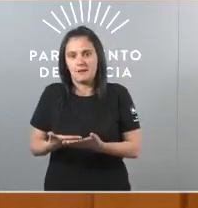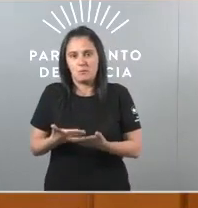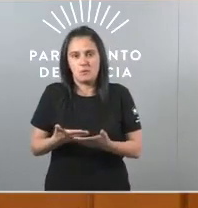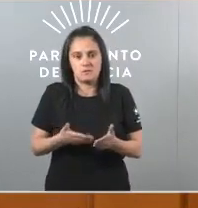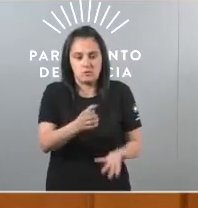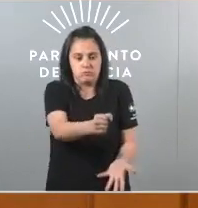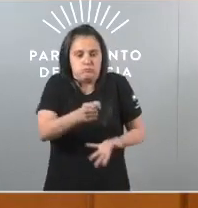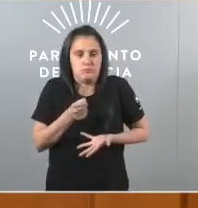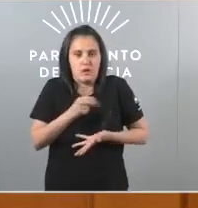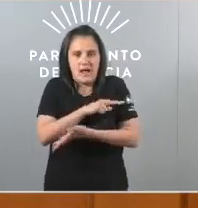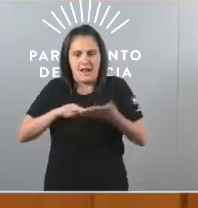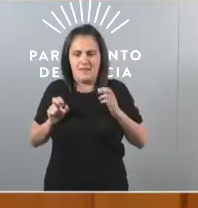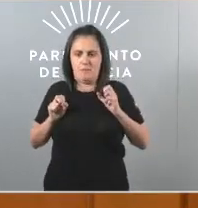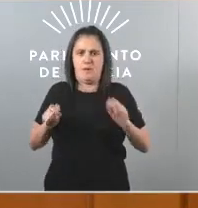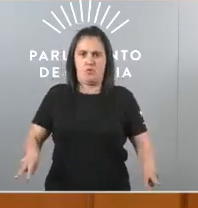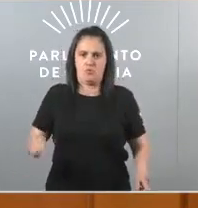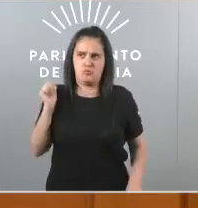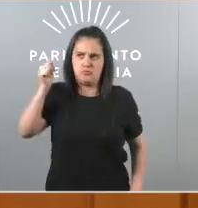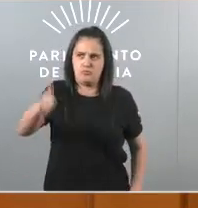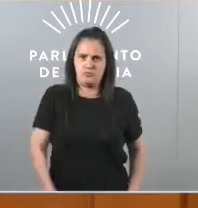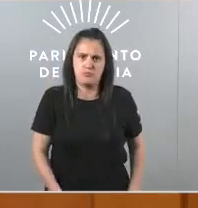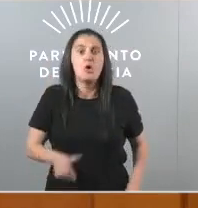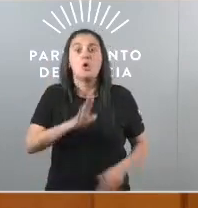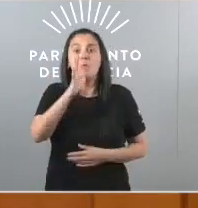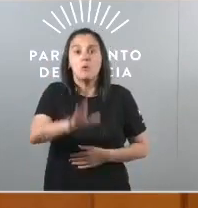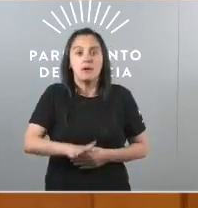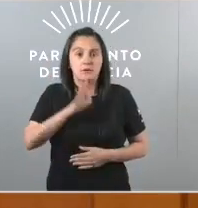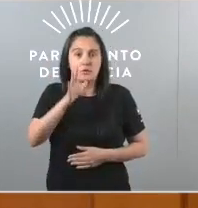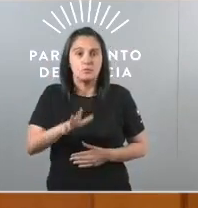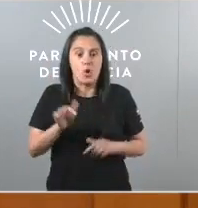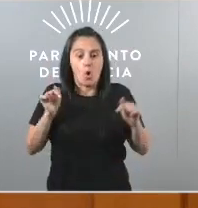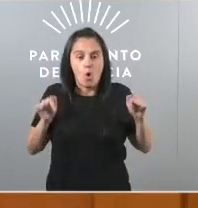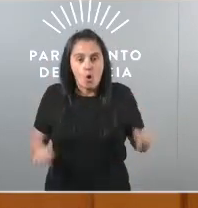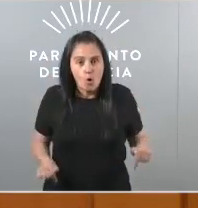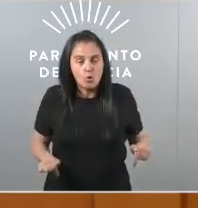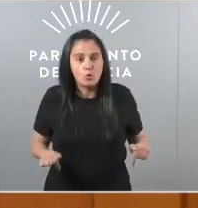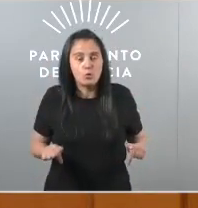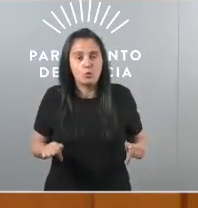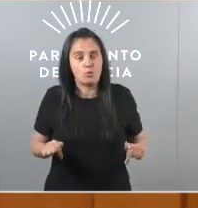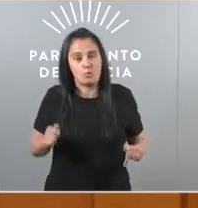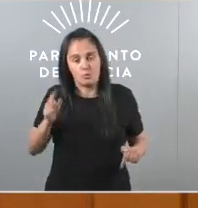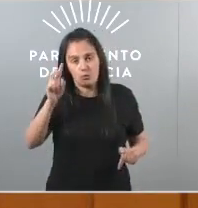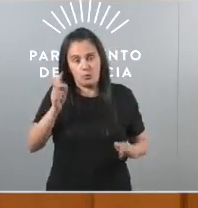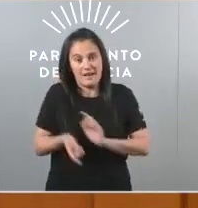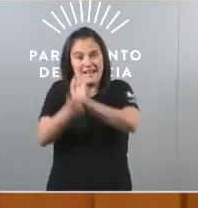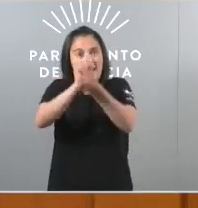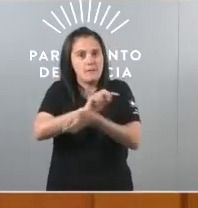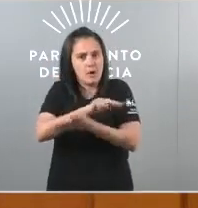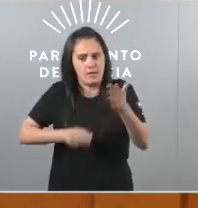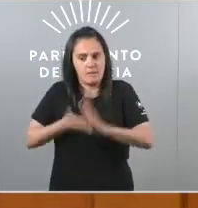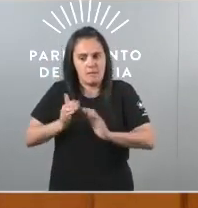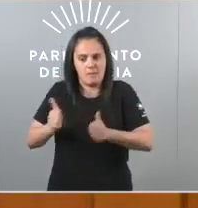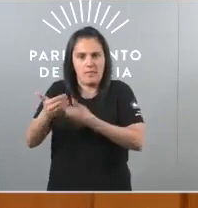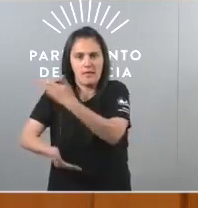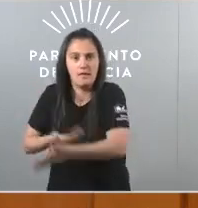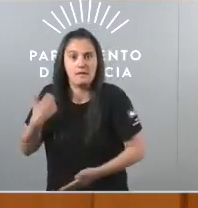unha Galiza peor E por iso hoxe o cambio galego está en marcha e comenzou